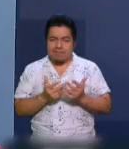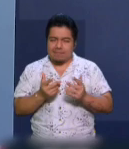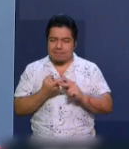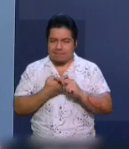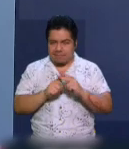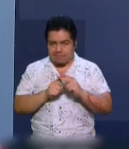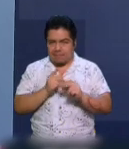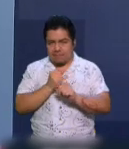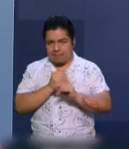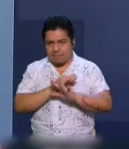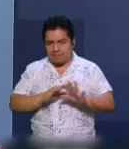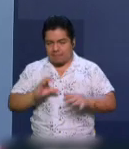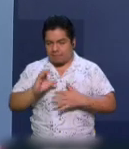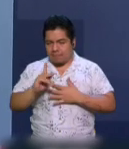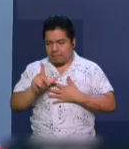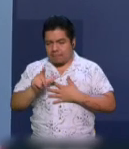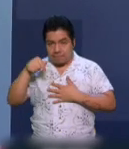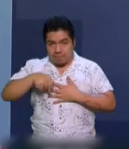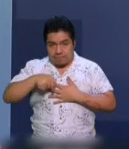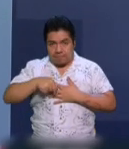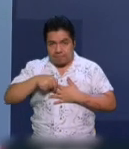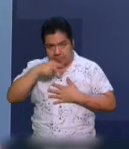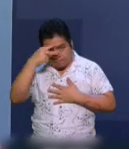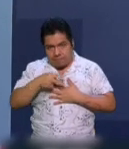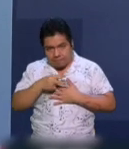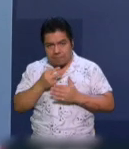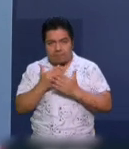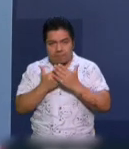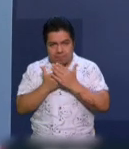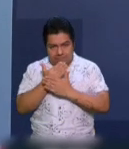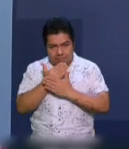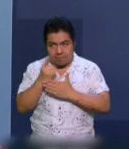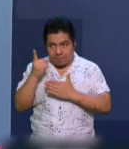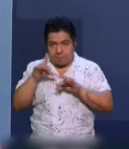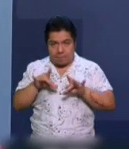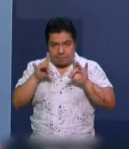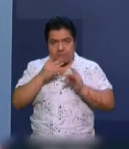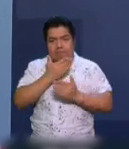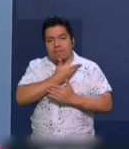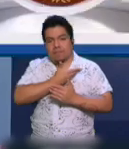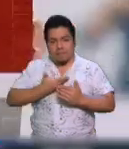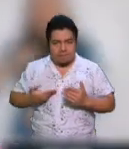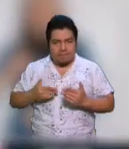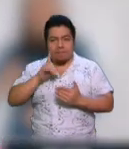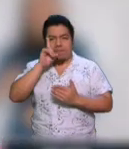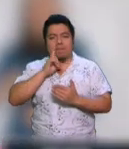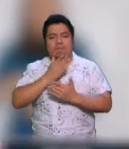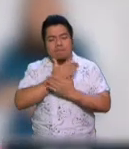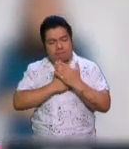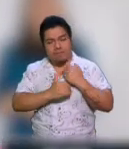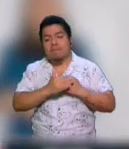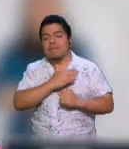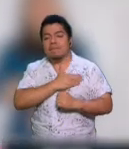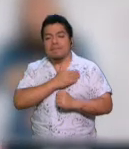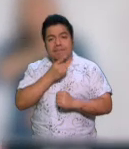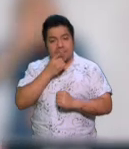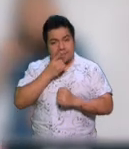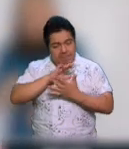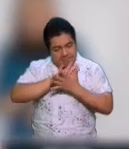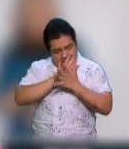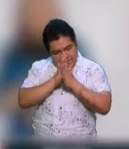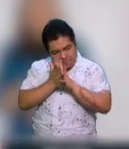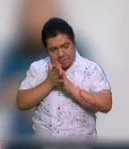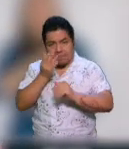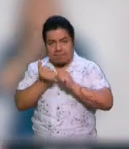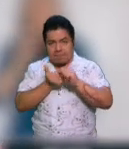Iniciamos Informe Capital con noticias nacionales y le cuento que esta mañana desde Palacio Nacional la Presidenta Claudia Sheinbaum anunció la transformación de la